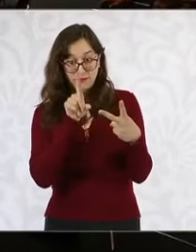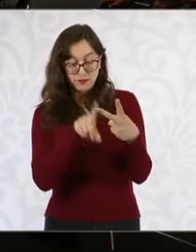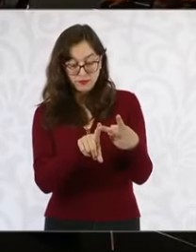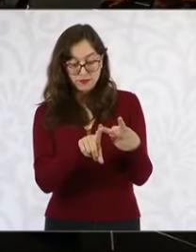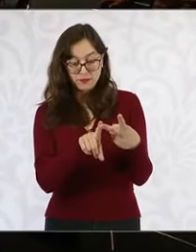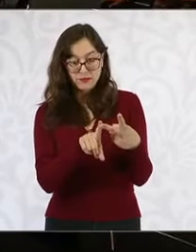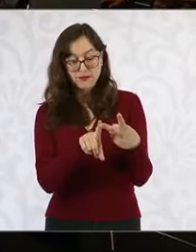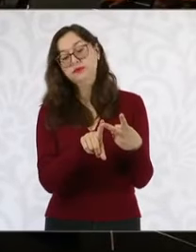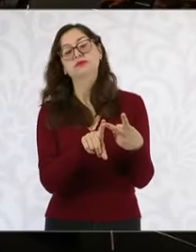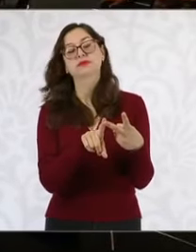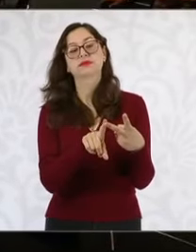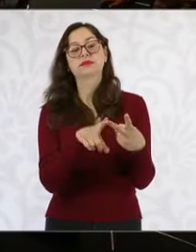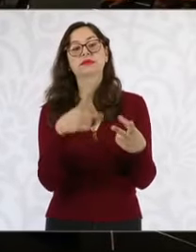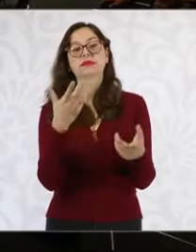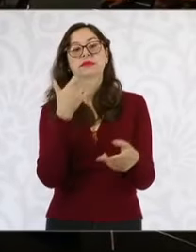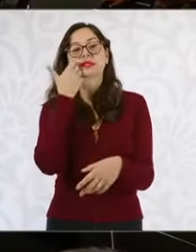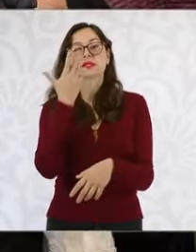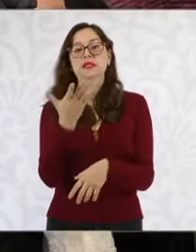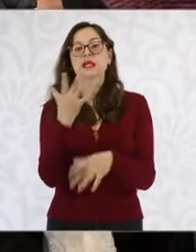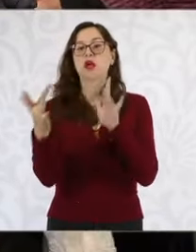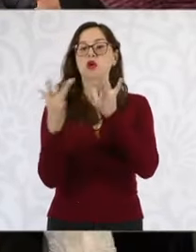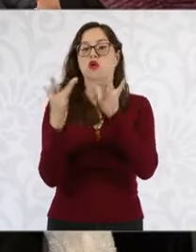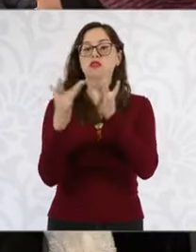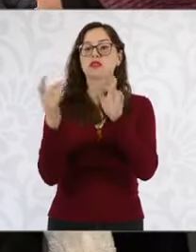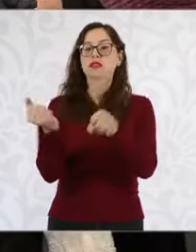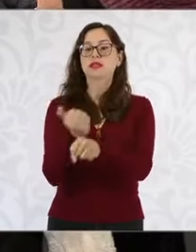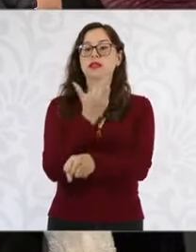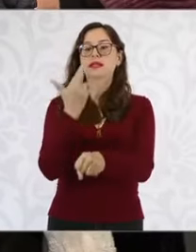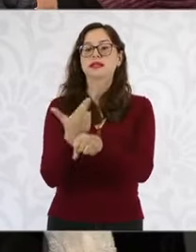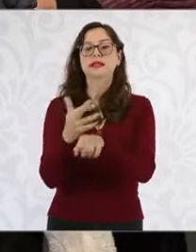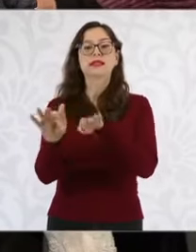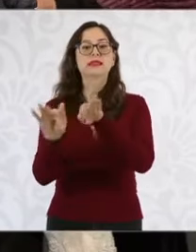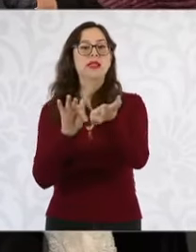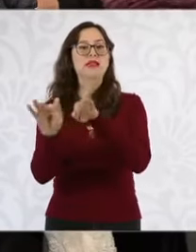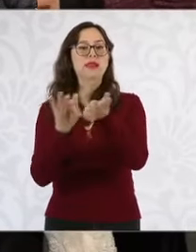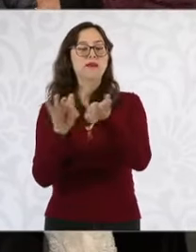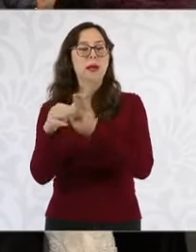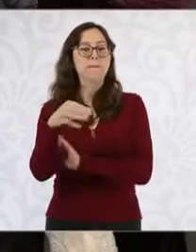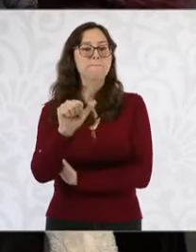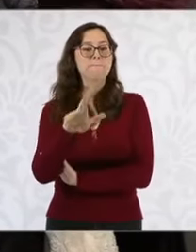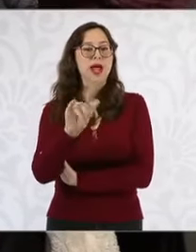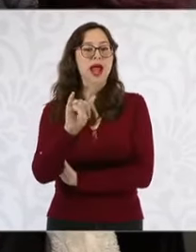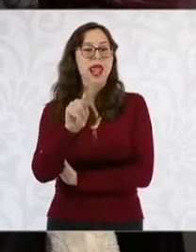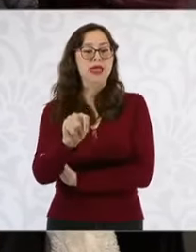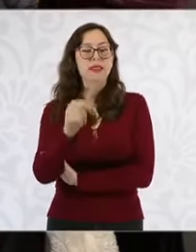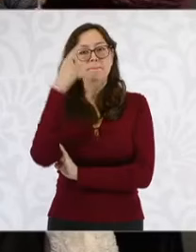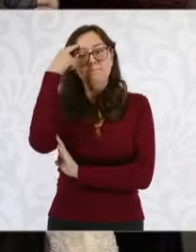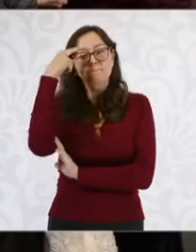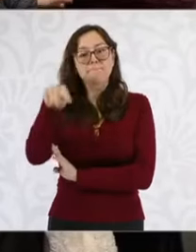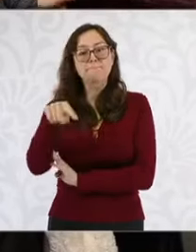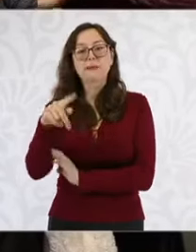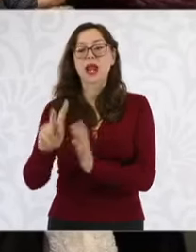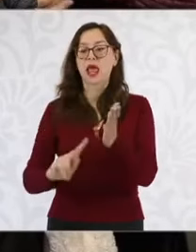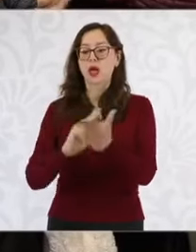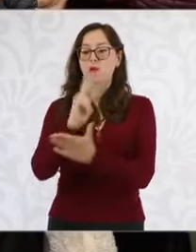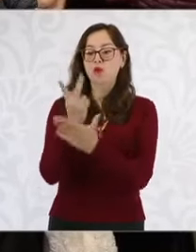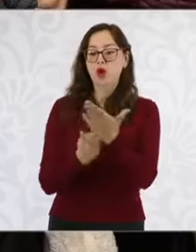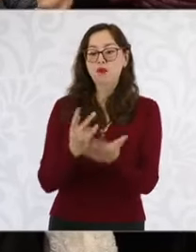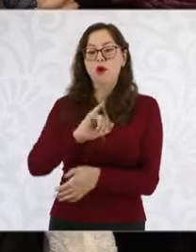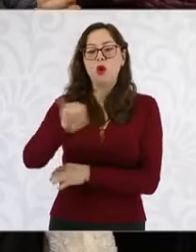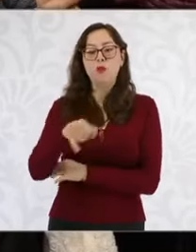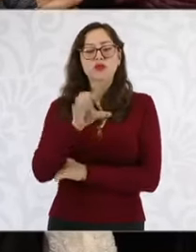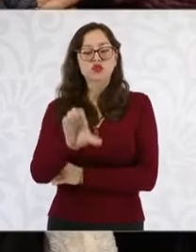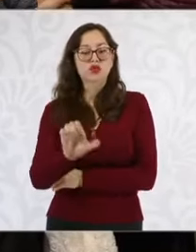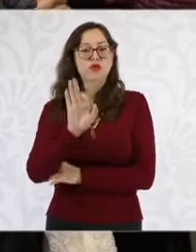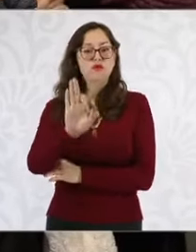apoyo para contactar al secretario del Trabajo Marat Bolaños para plantearle una diversificación del programa Jóvenes Construyendo el